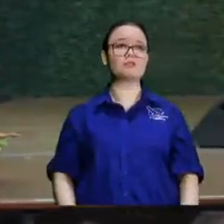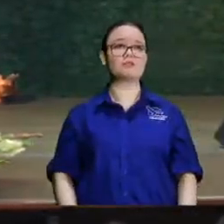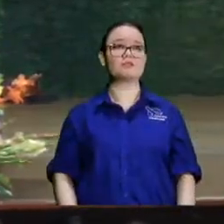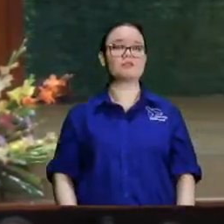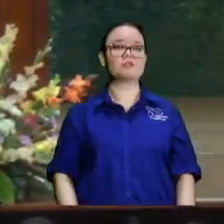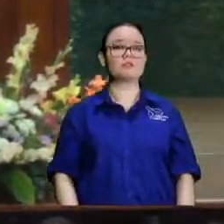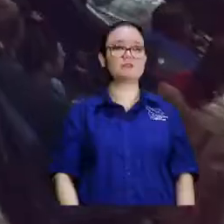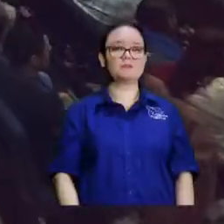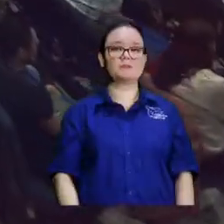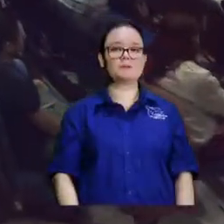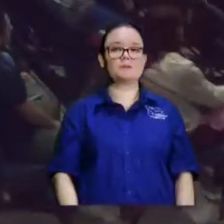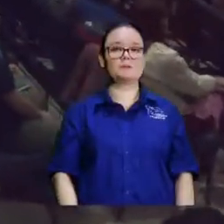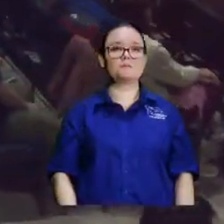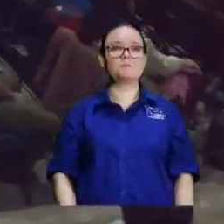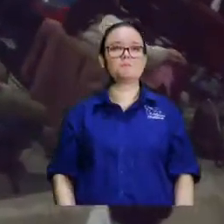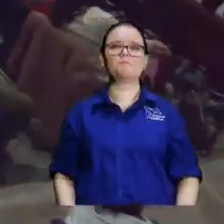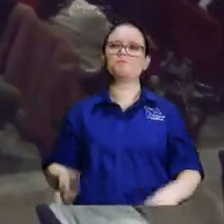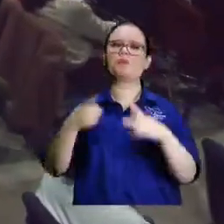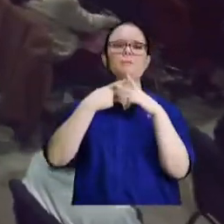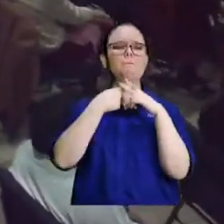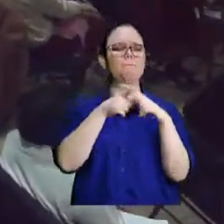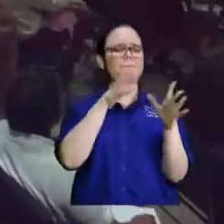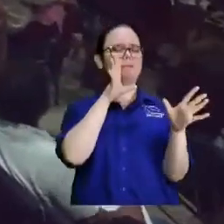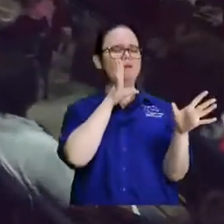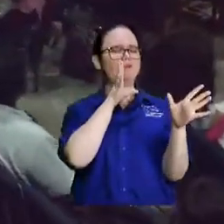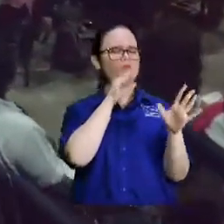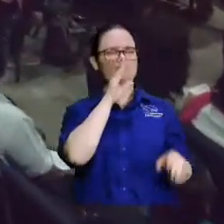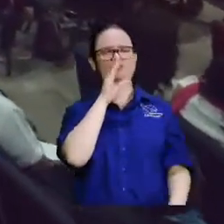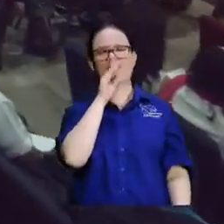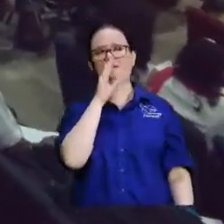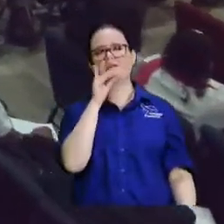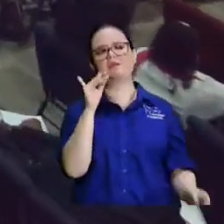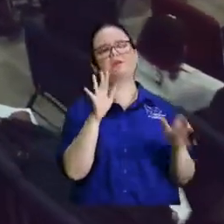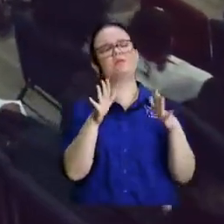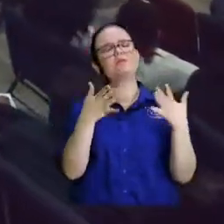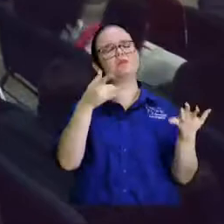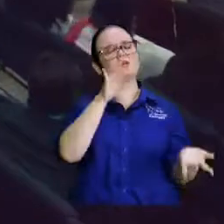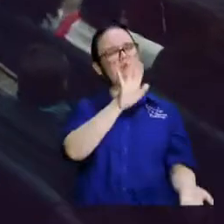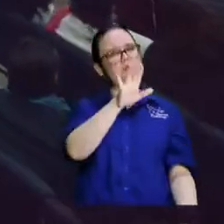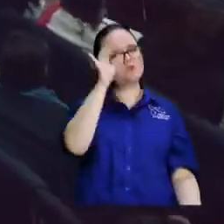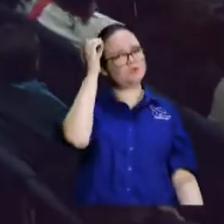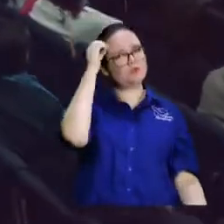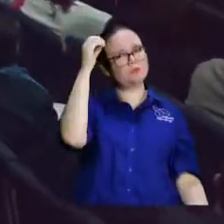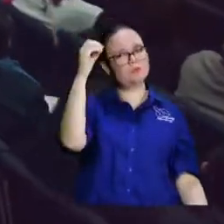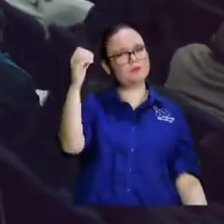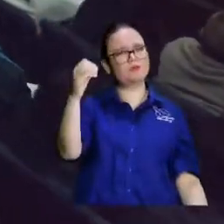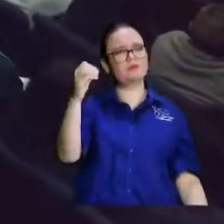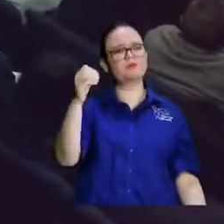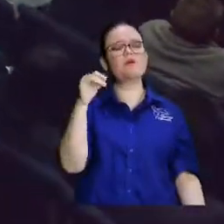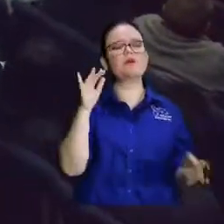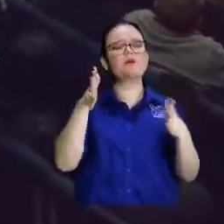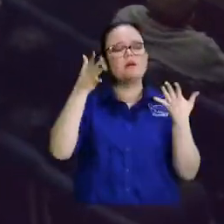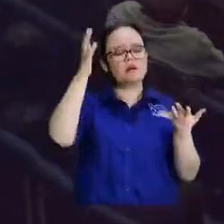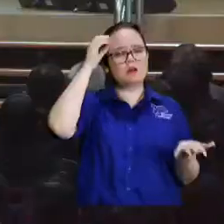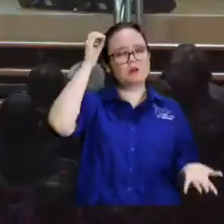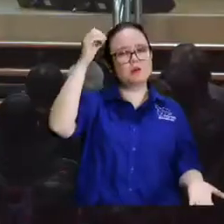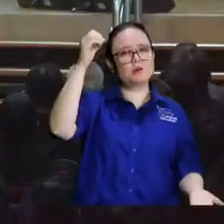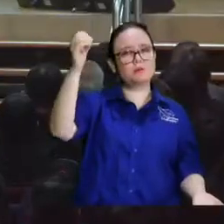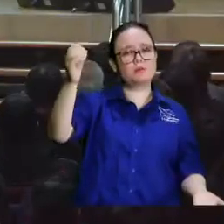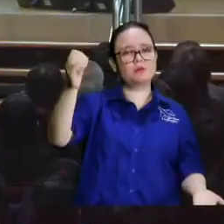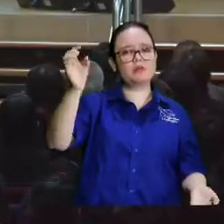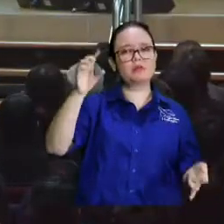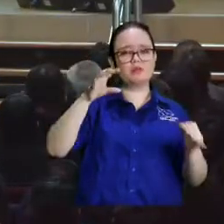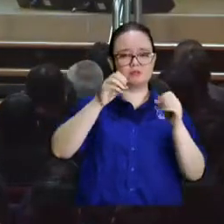entonces en medio se presentó y me empezó a hablar y hablar y hablar y usted que opina de lo siguiente me dijo usted que opina que la tierra es